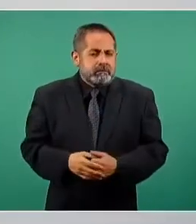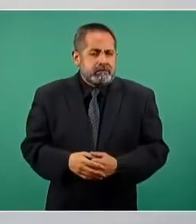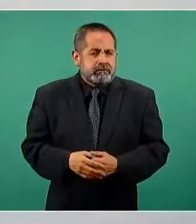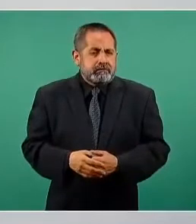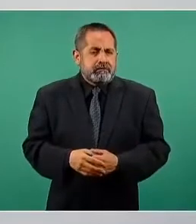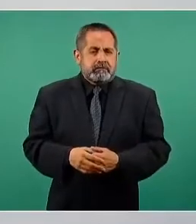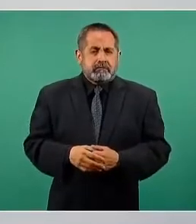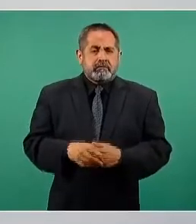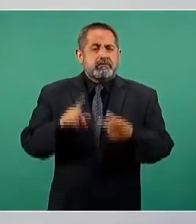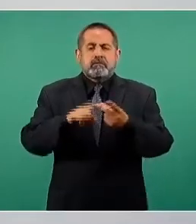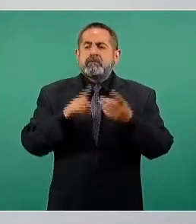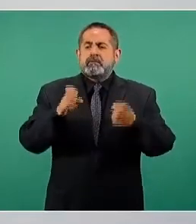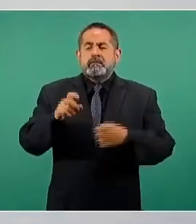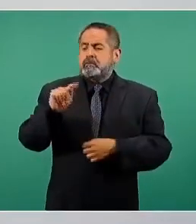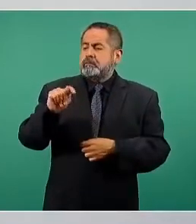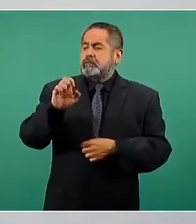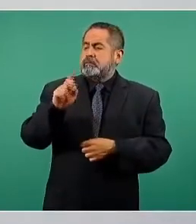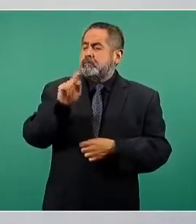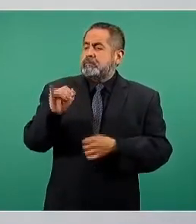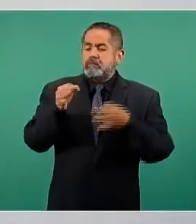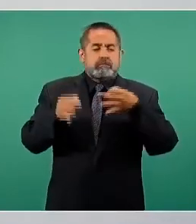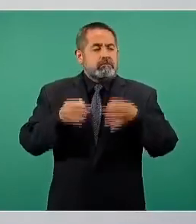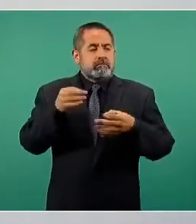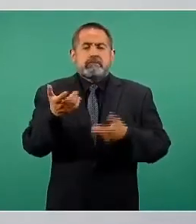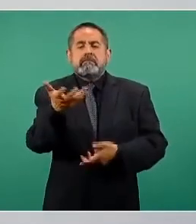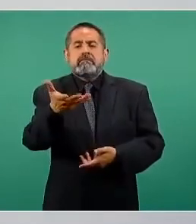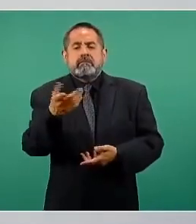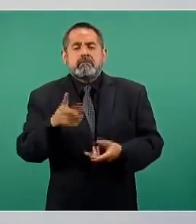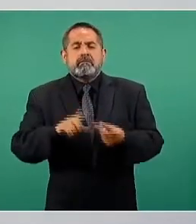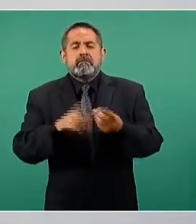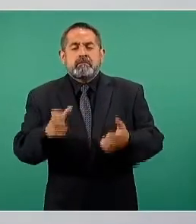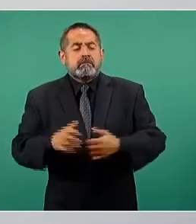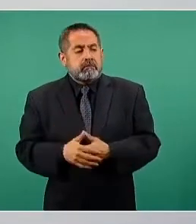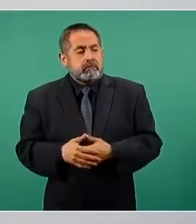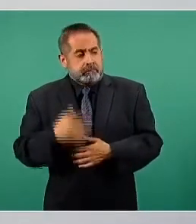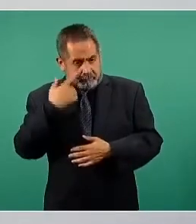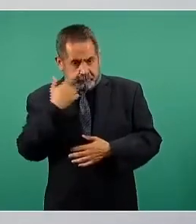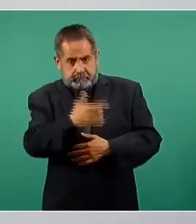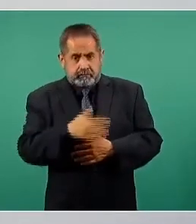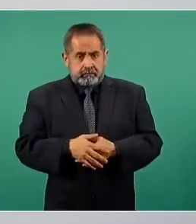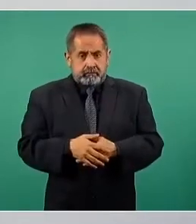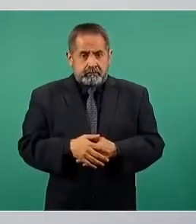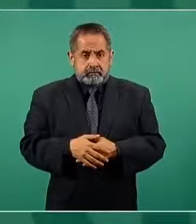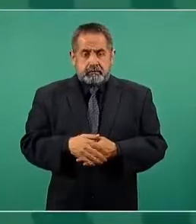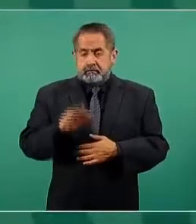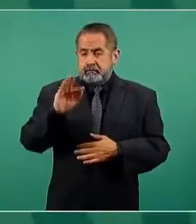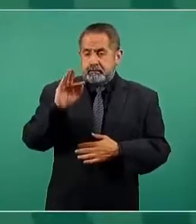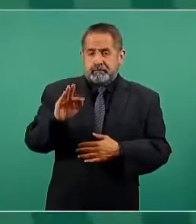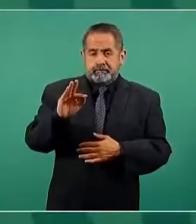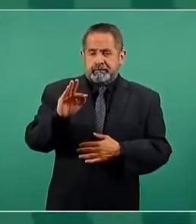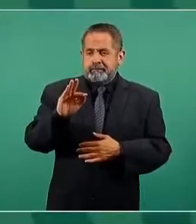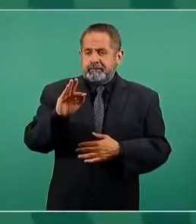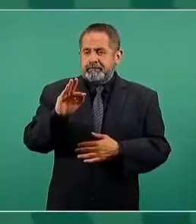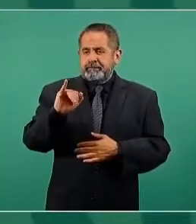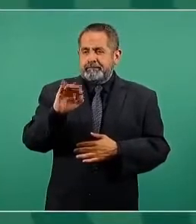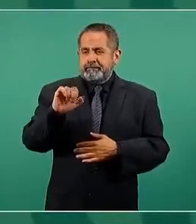¿Dónde está el tribunal electoral? En este caso, ¿dónde está la fiscalía electoral?